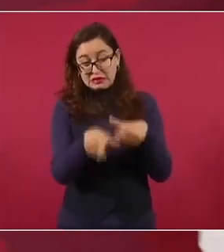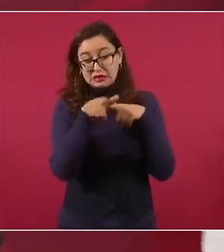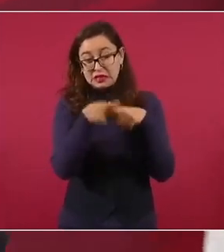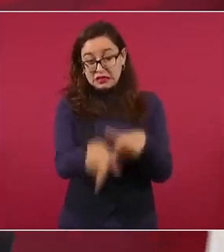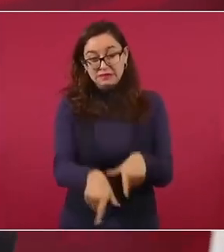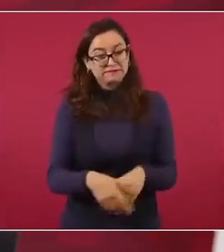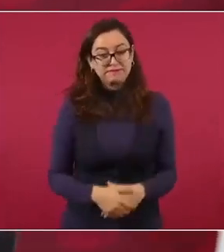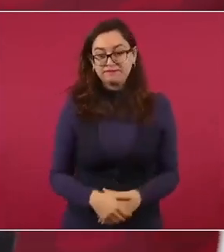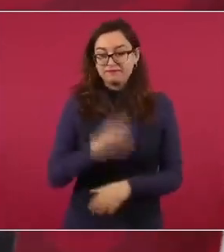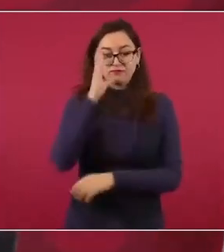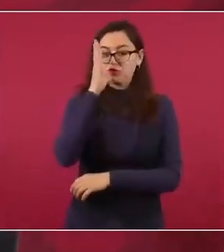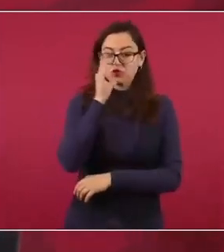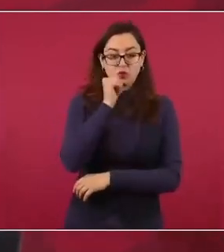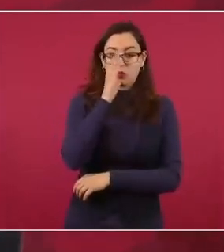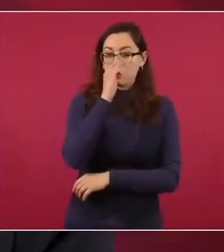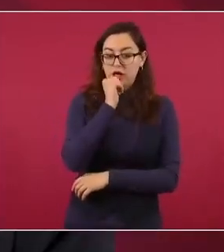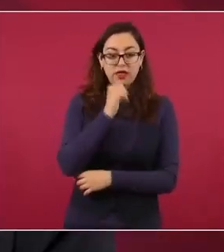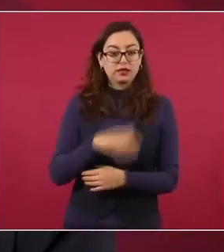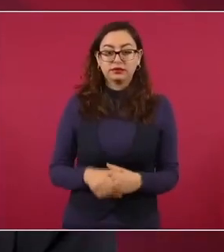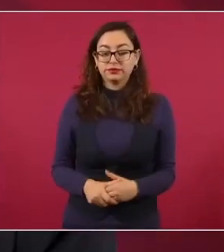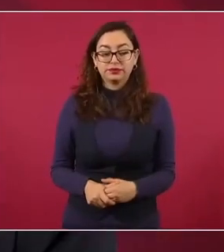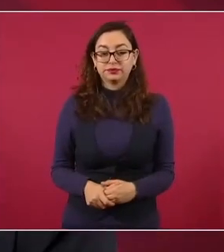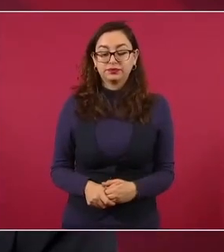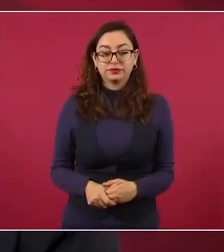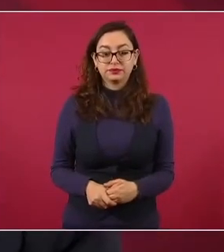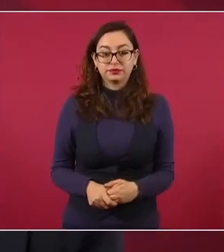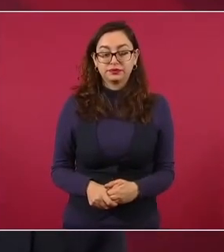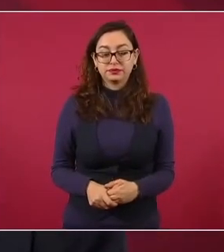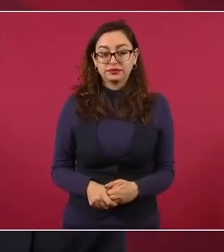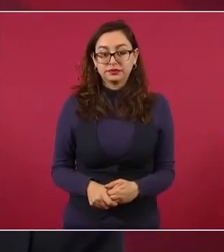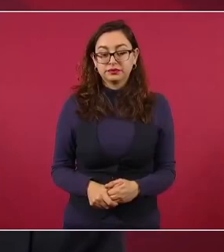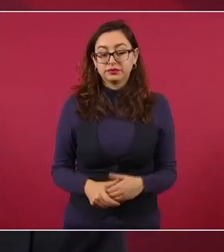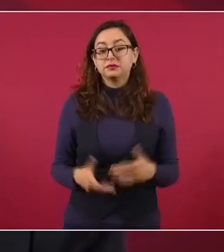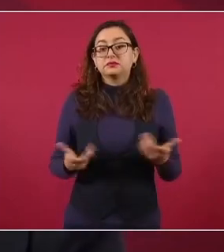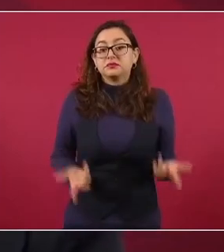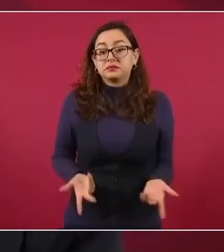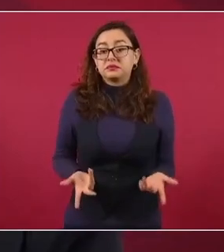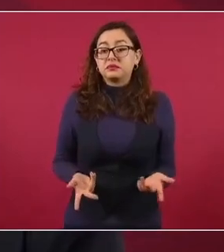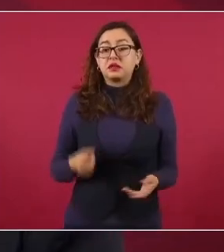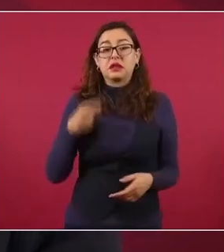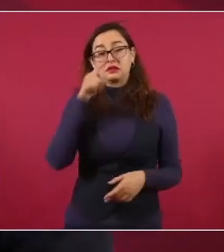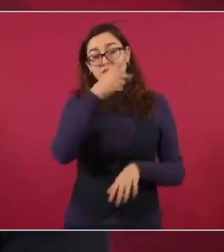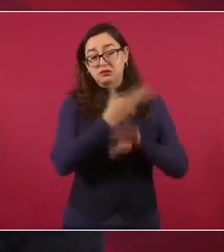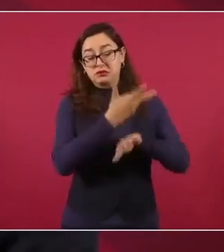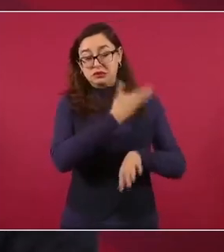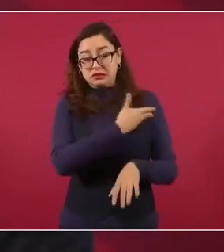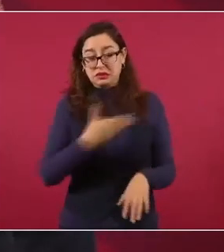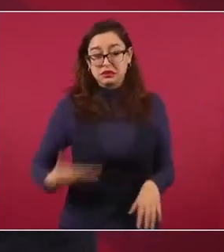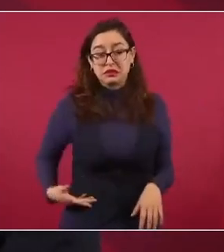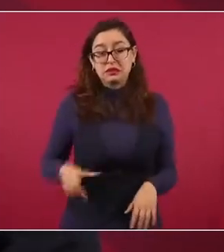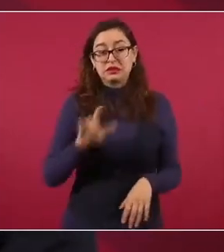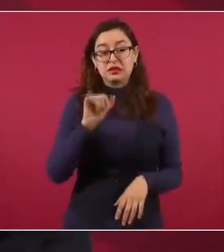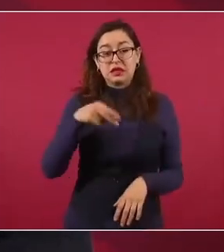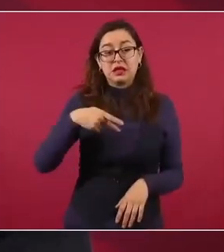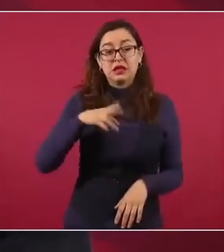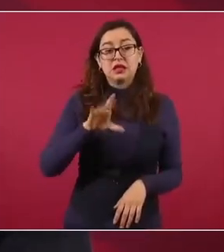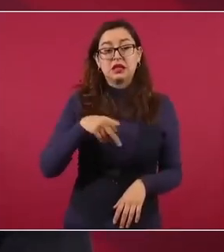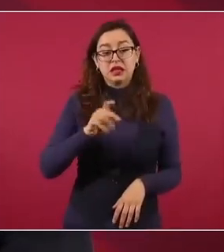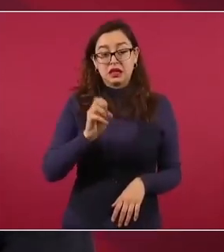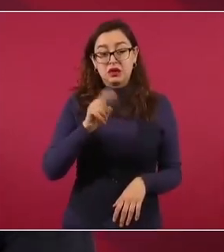O como decía Lincoln, al pueblo se le puede engañar una vez, dos veces, pero no se le puede engañar toda la vida.